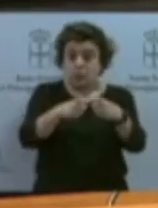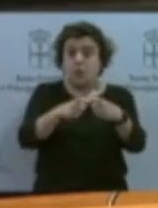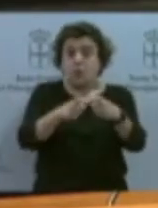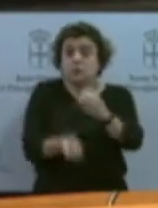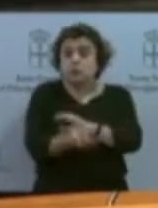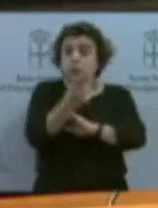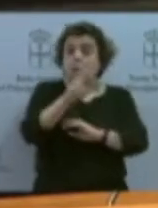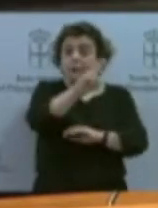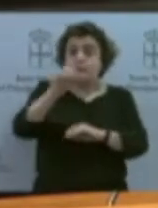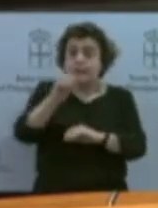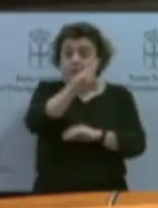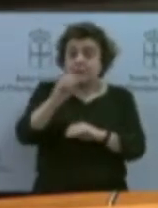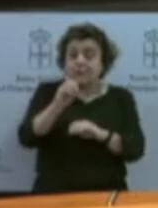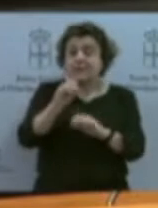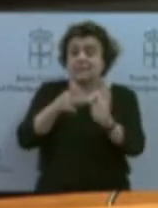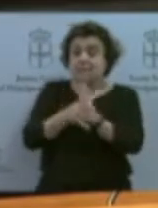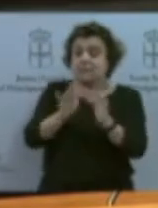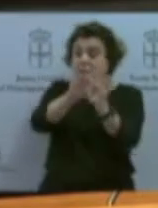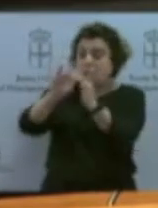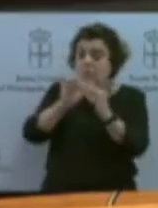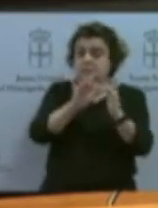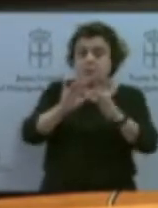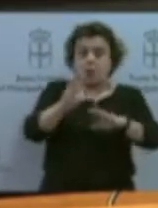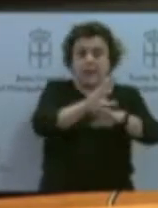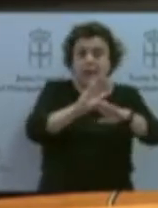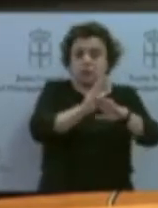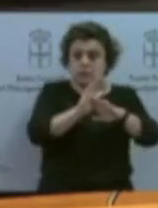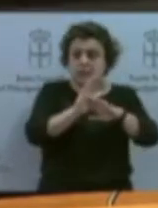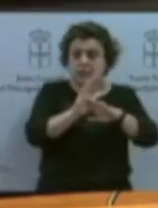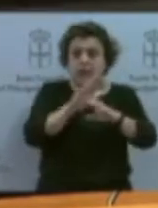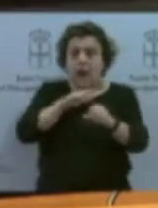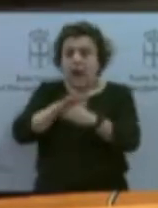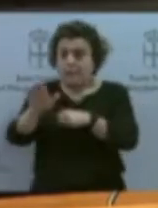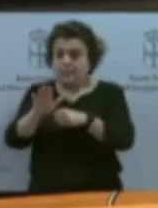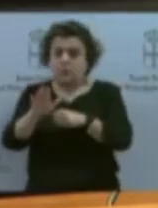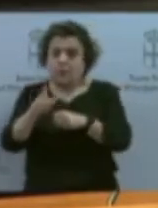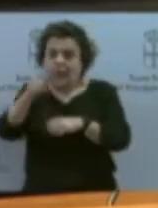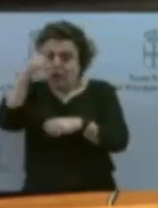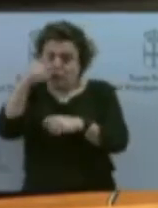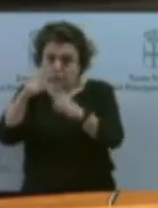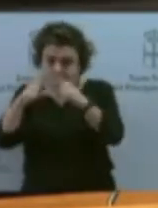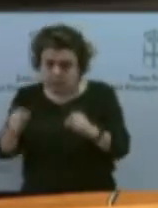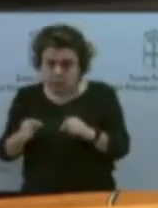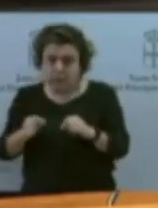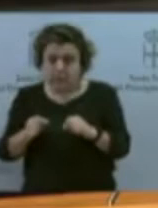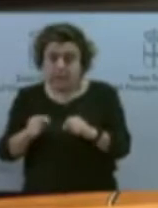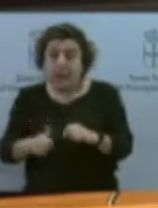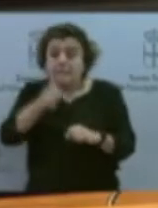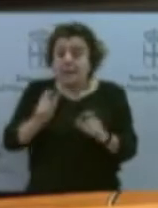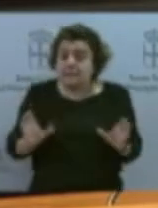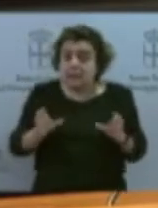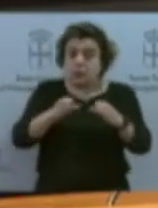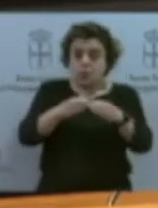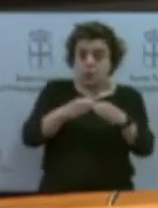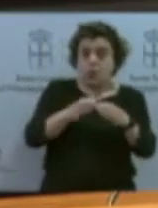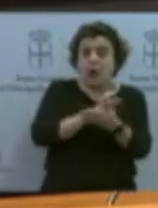causería para todo lo relacionado con este ámbito de la cultura asturiana. En seguir más allá, la mesa informóse, a primeros de este año, de la intención de convocar una línea de